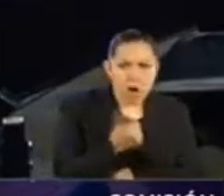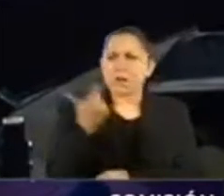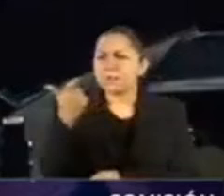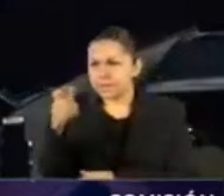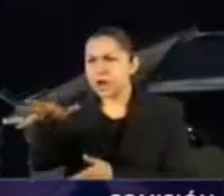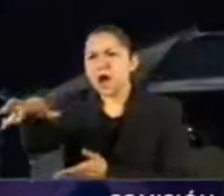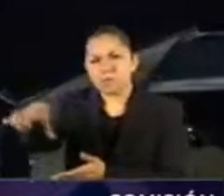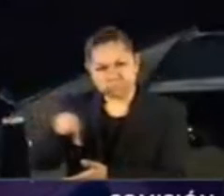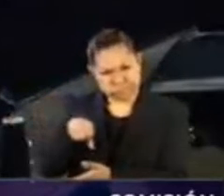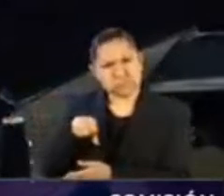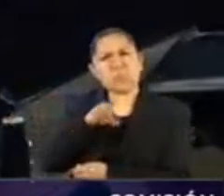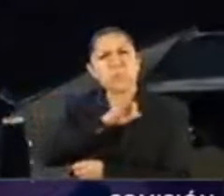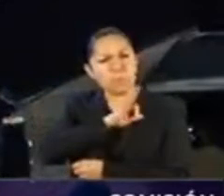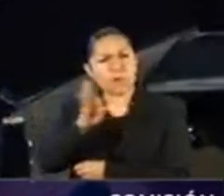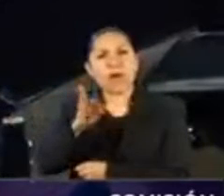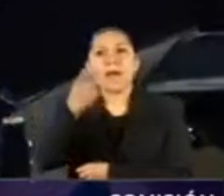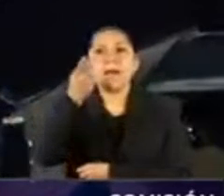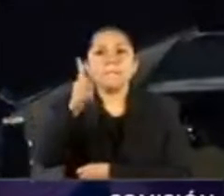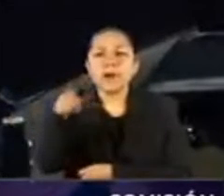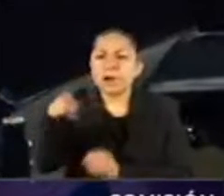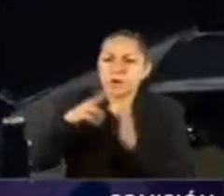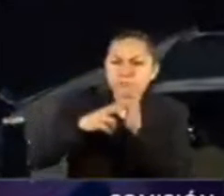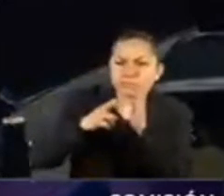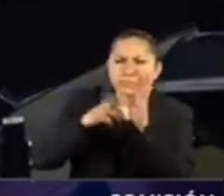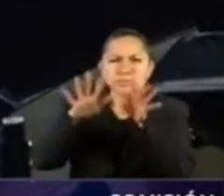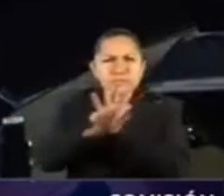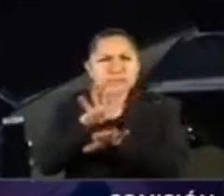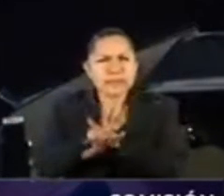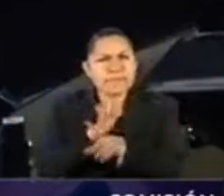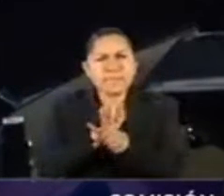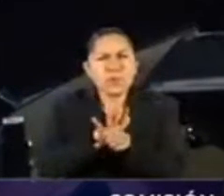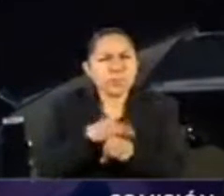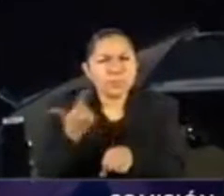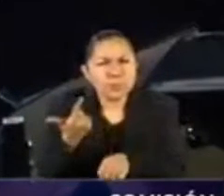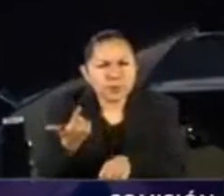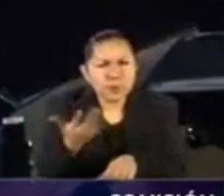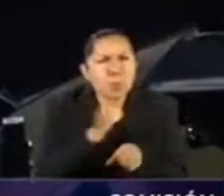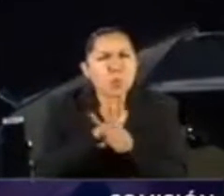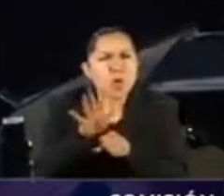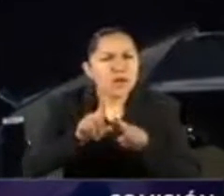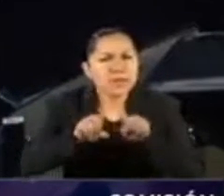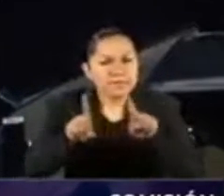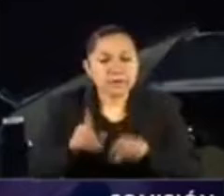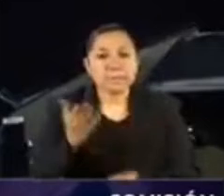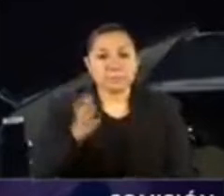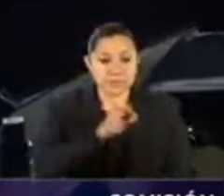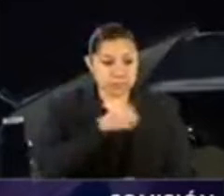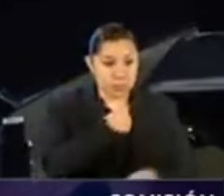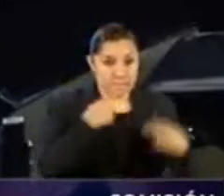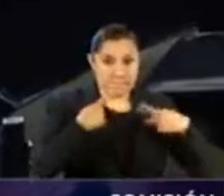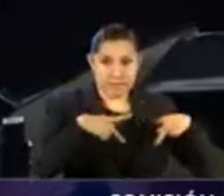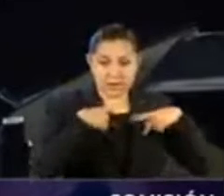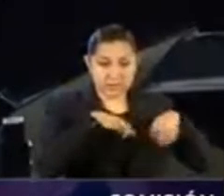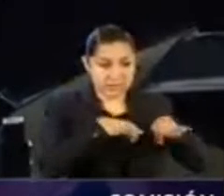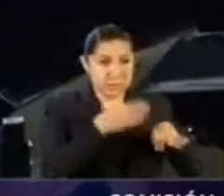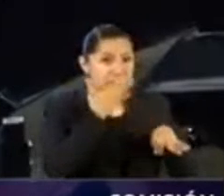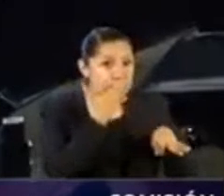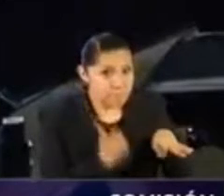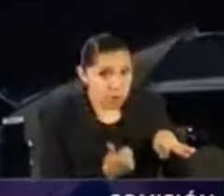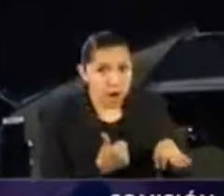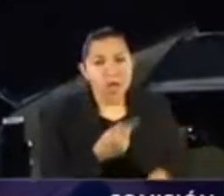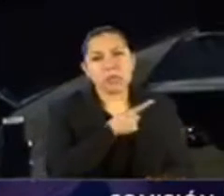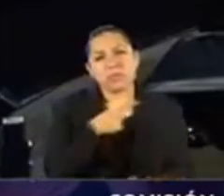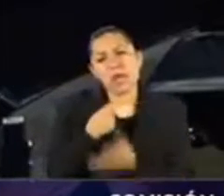¿Cuándo se puede pedir? ¿Cuál sería la diferencia? Actualmente, cuarenta y seis días después de perder el empleo. En el caso de una emergencia